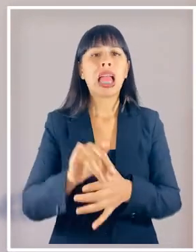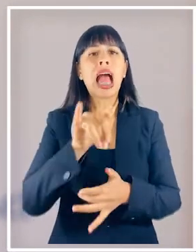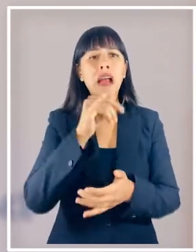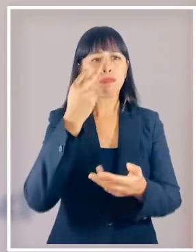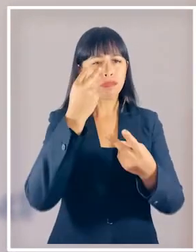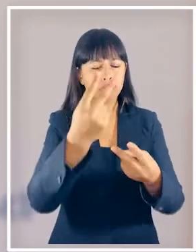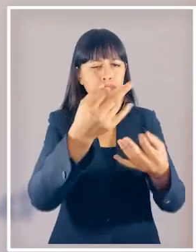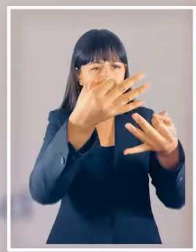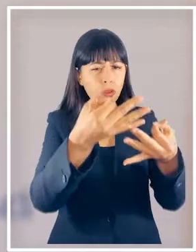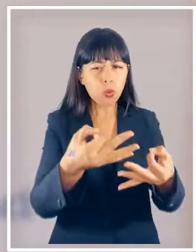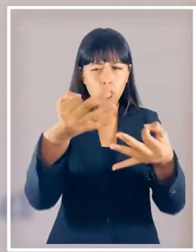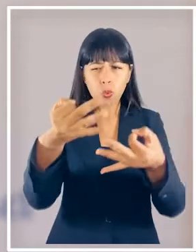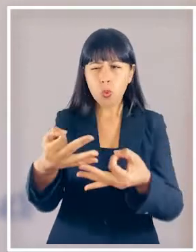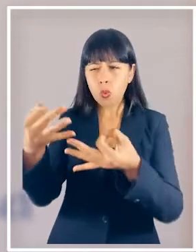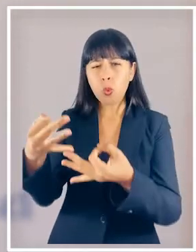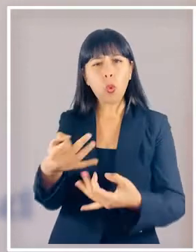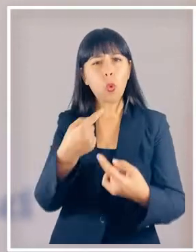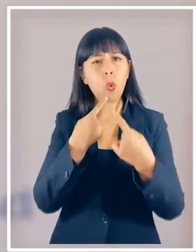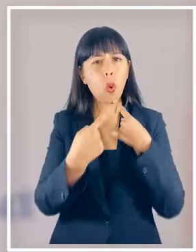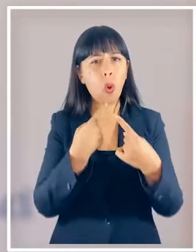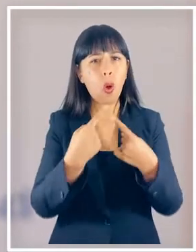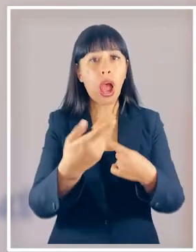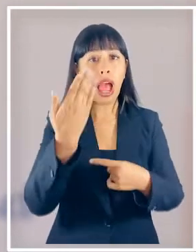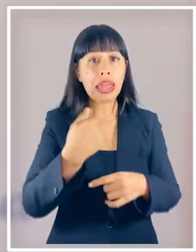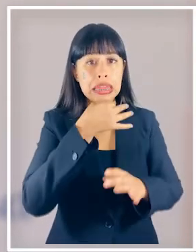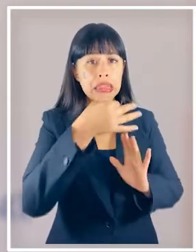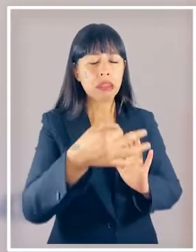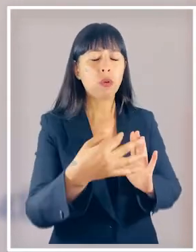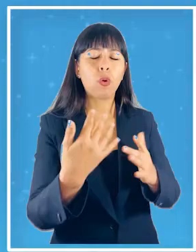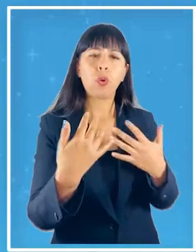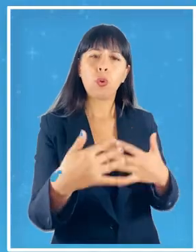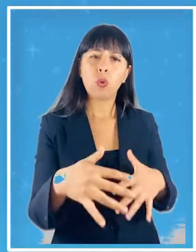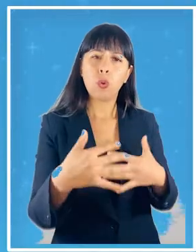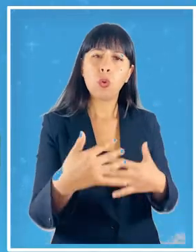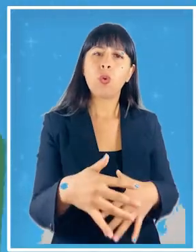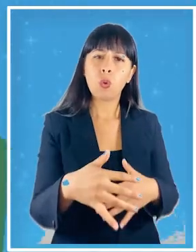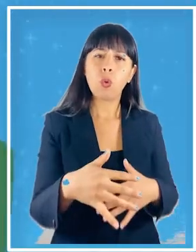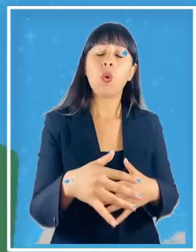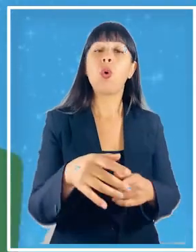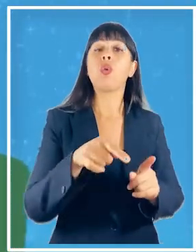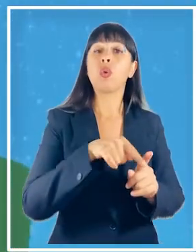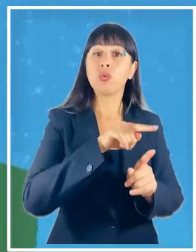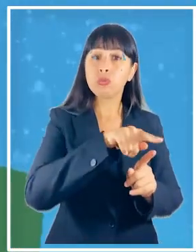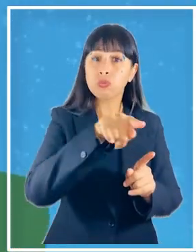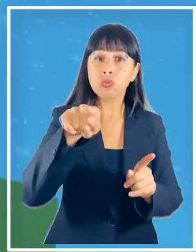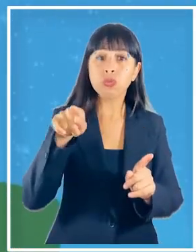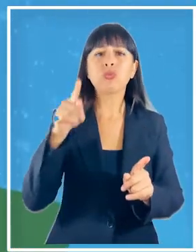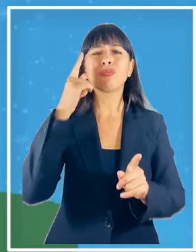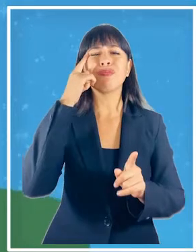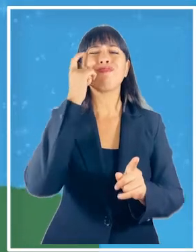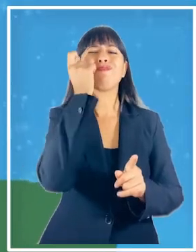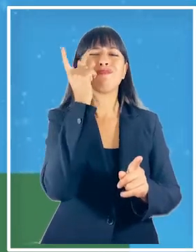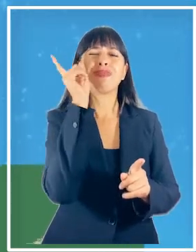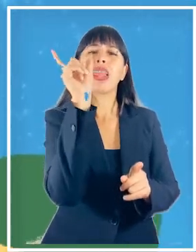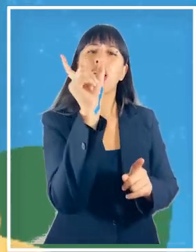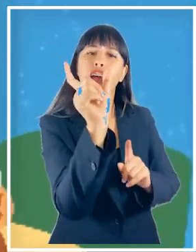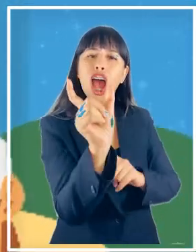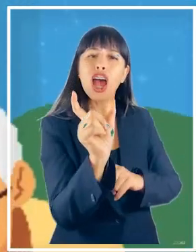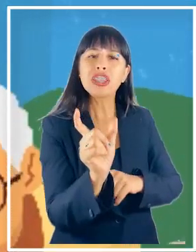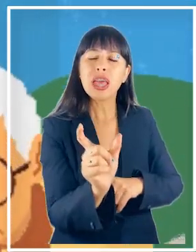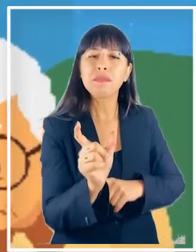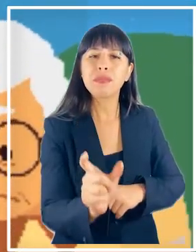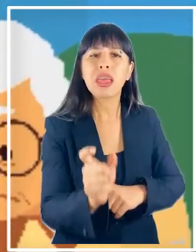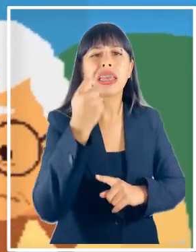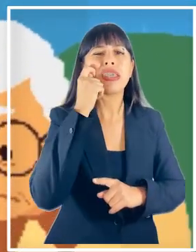de revisar estos resultados de las encuestas antes mencionadas es importante que podamos conceptualizar